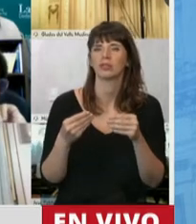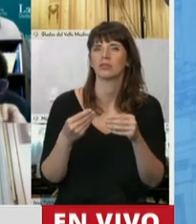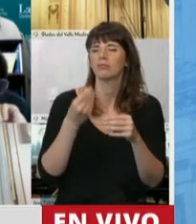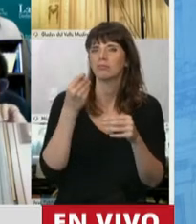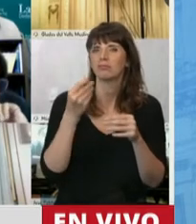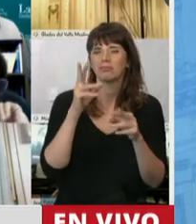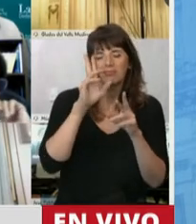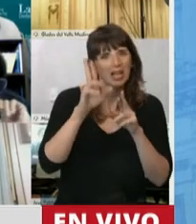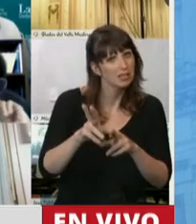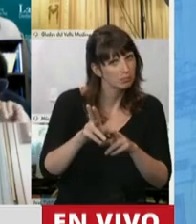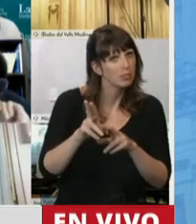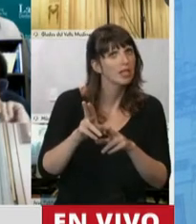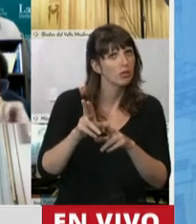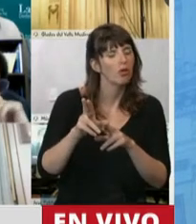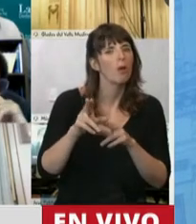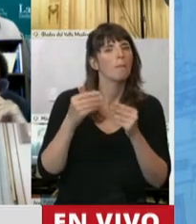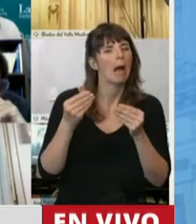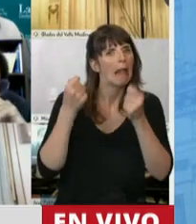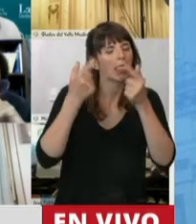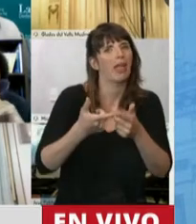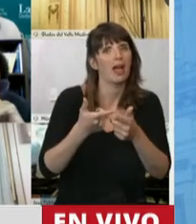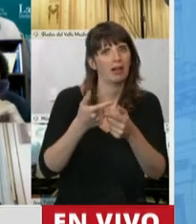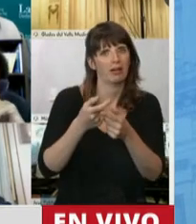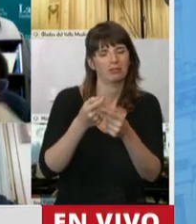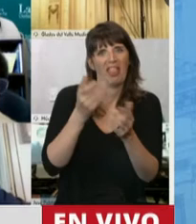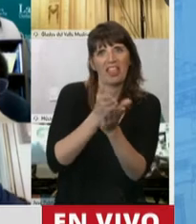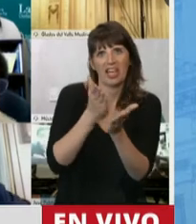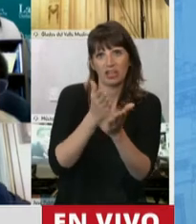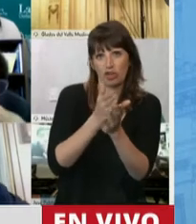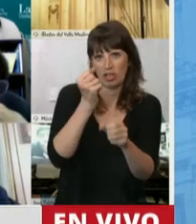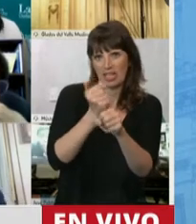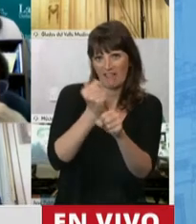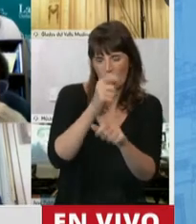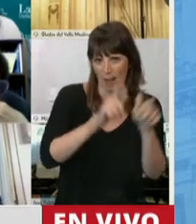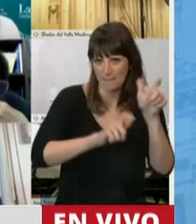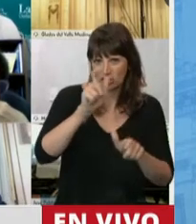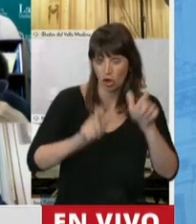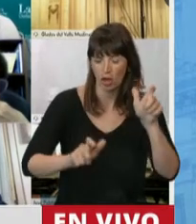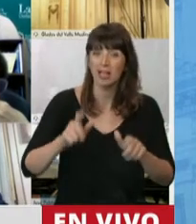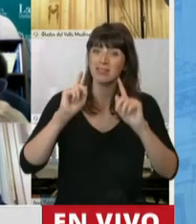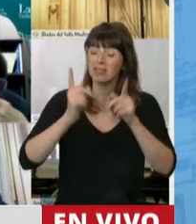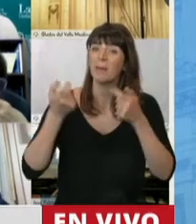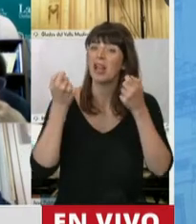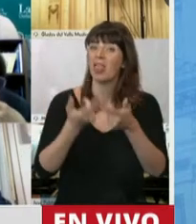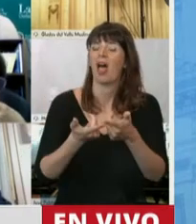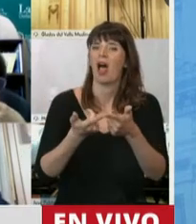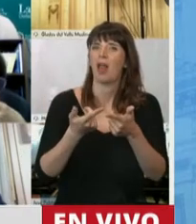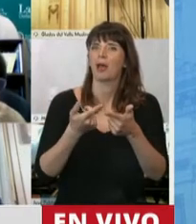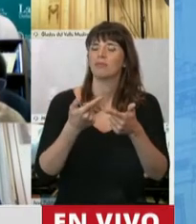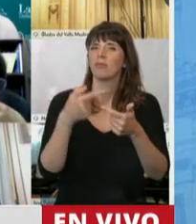tratar de garantizar los derechos laborales de los trabajadores. Por el otro lado, establecer principios mínimos